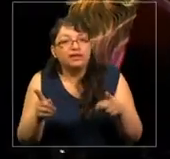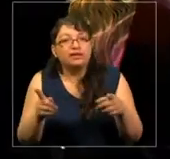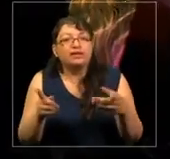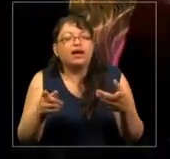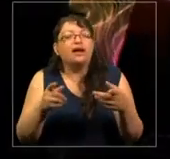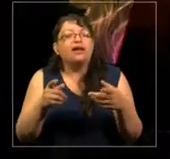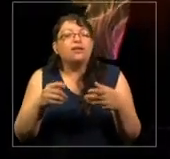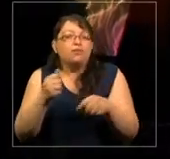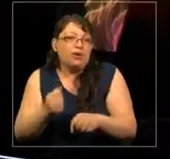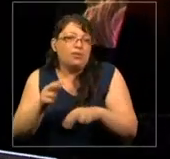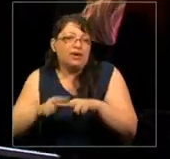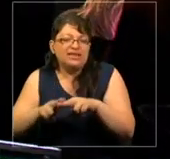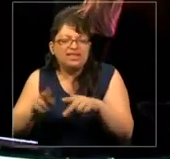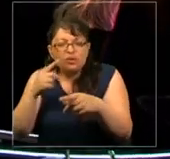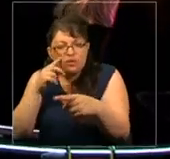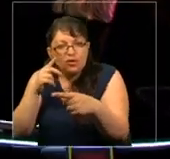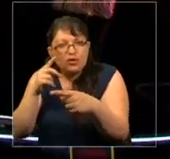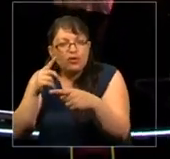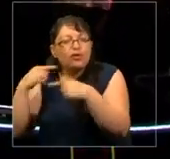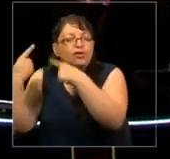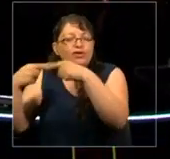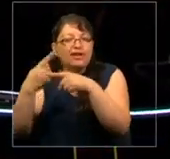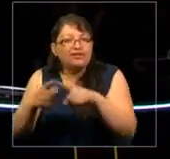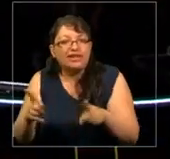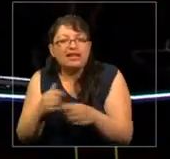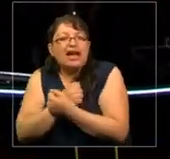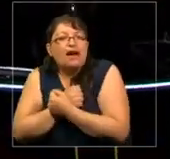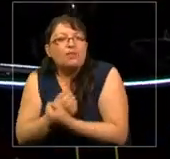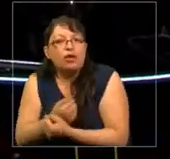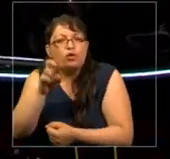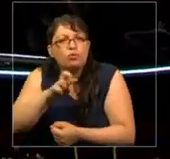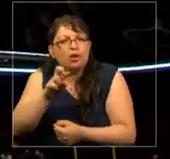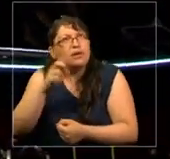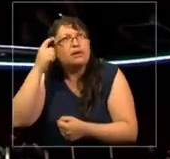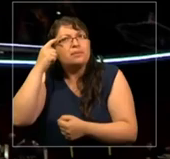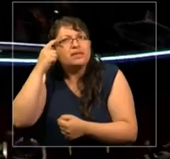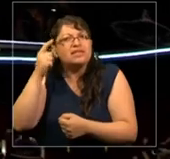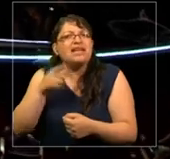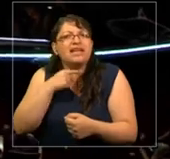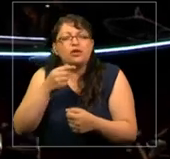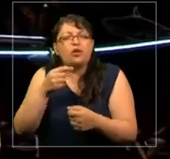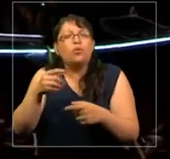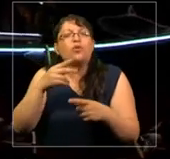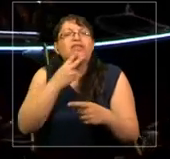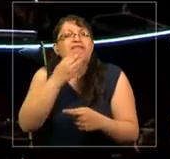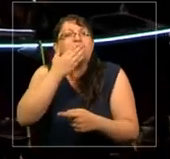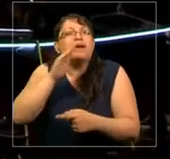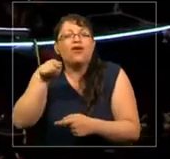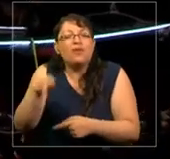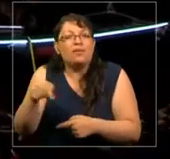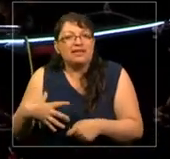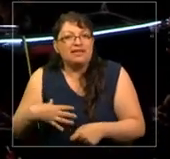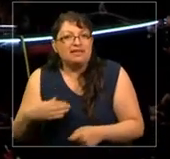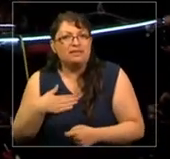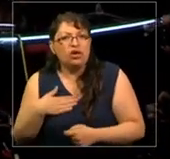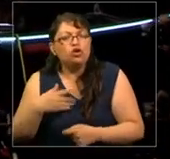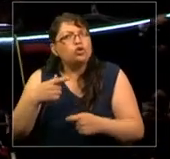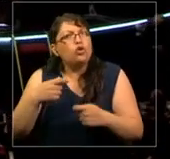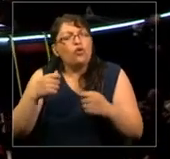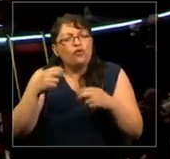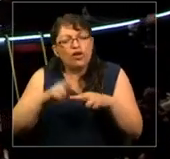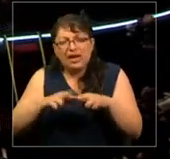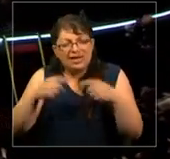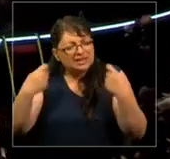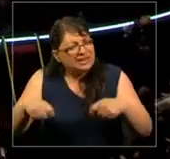una historia de un padre que dice, quiero algo más para ti, algo mejor, y estoy determinado a hacer todo lo que puedo